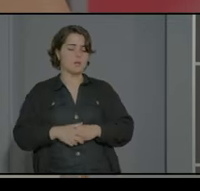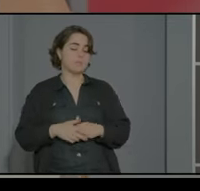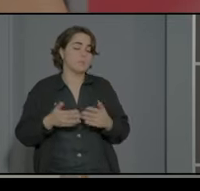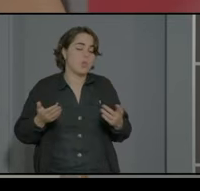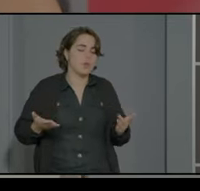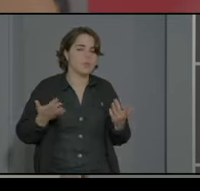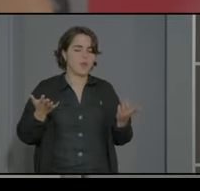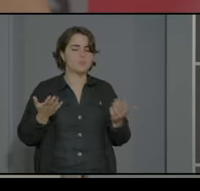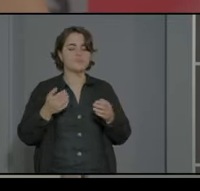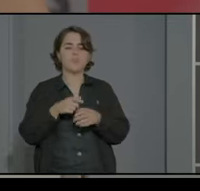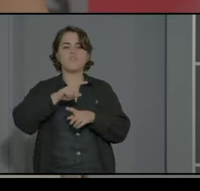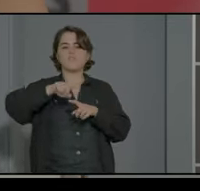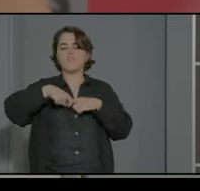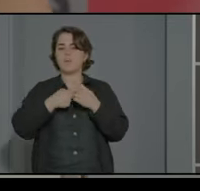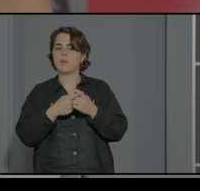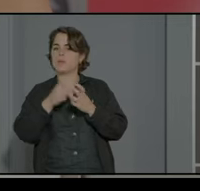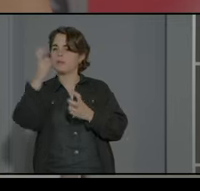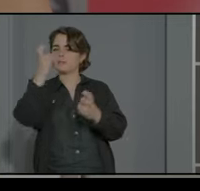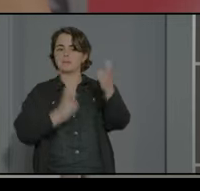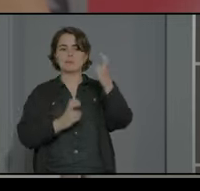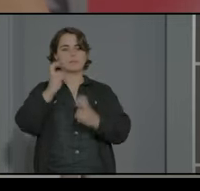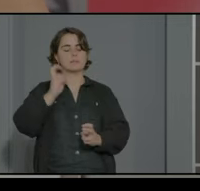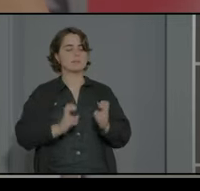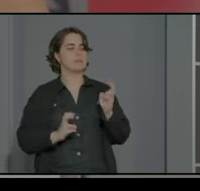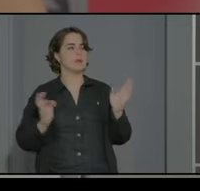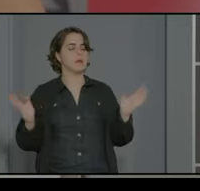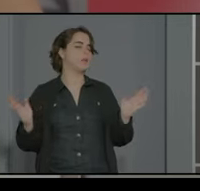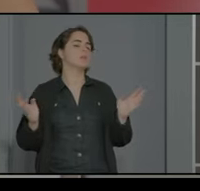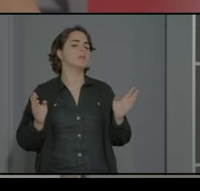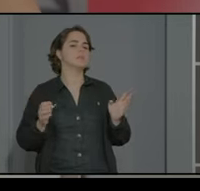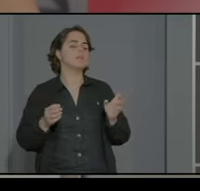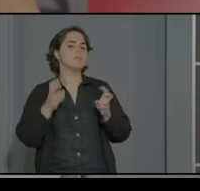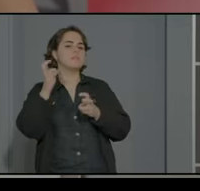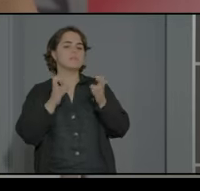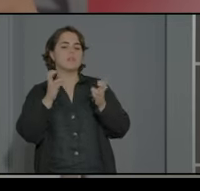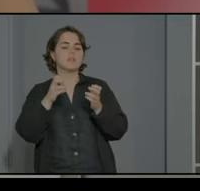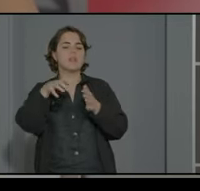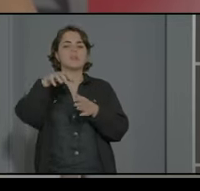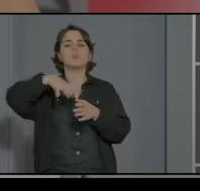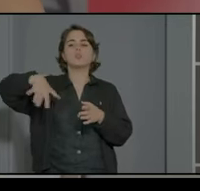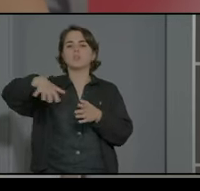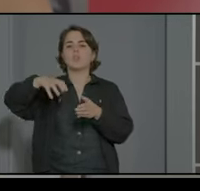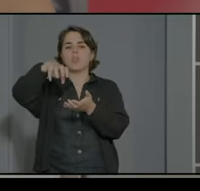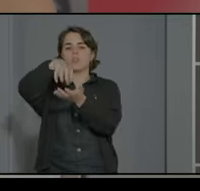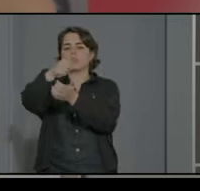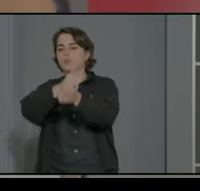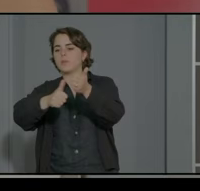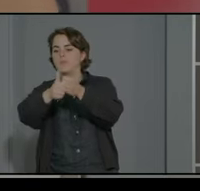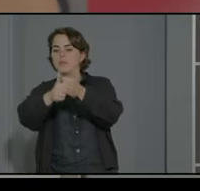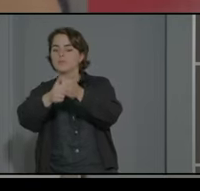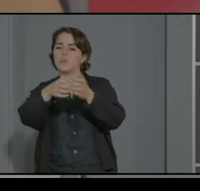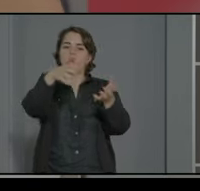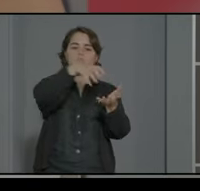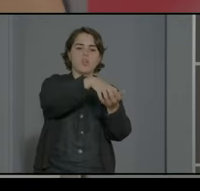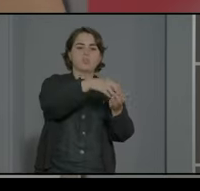bueno pues muchas de las familias que llegan llegan precisamente de centros preferentes son mucho mucho